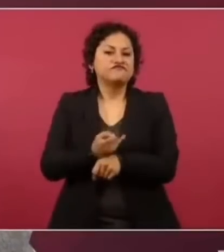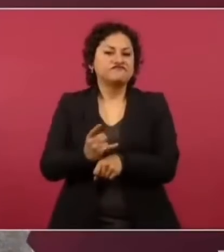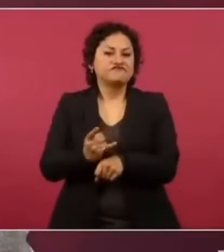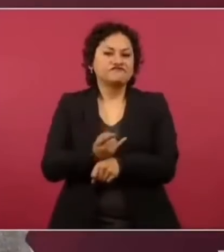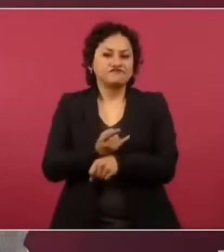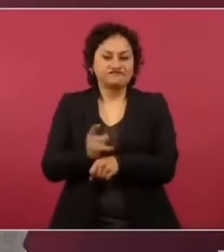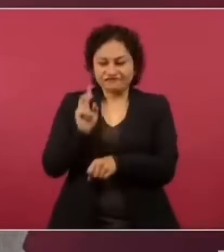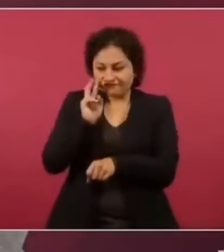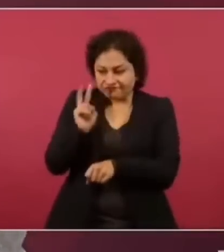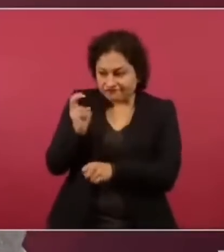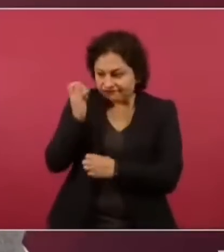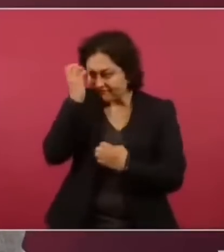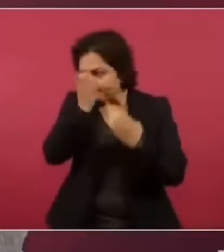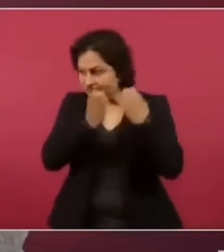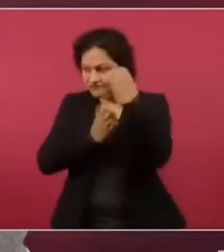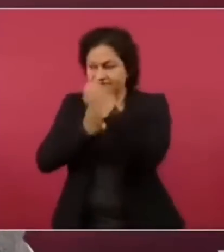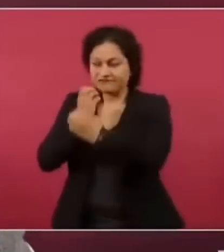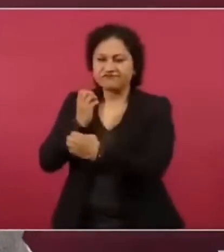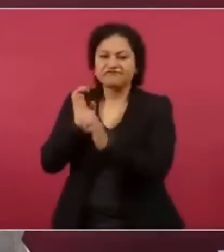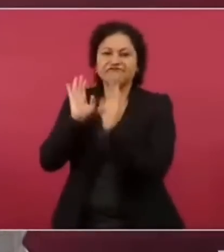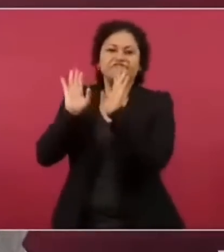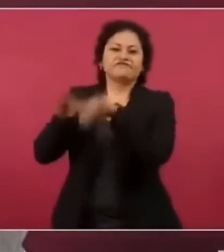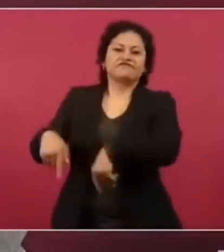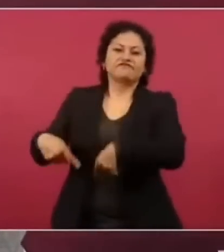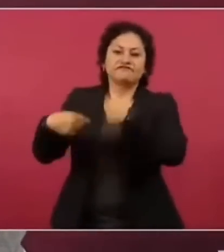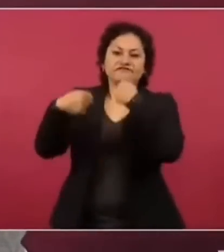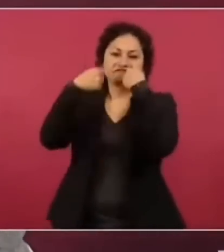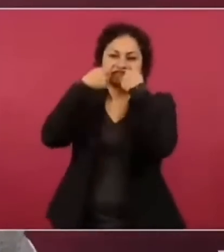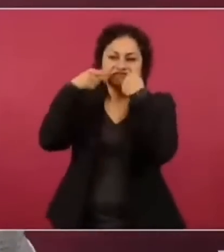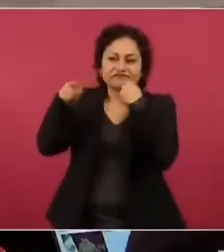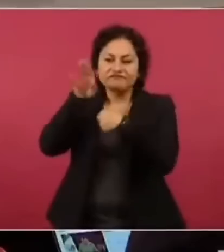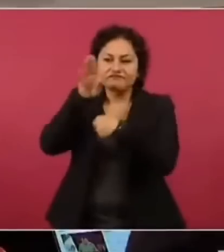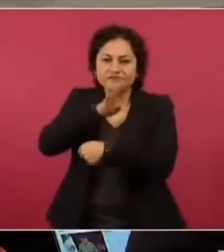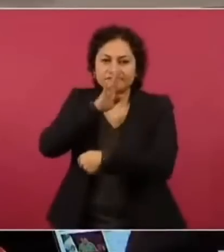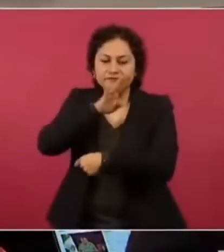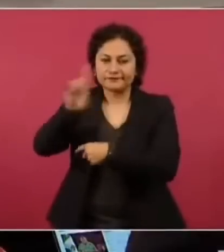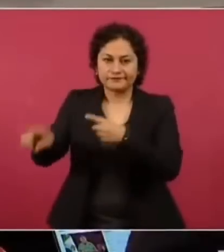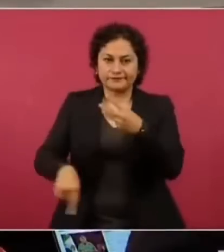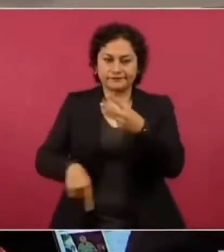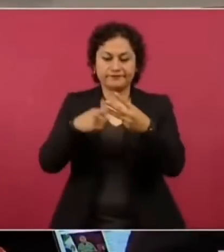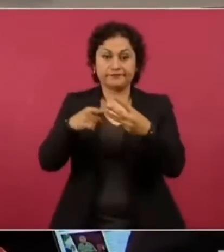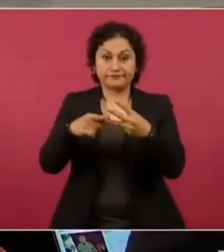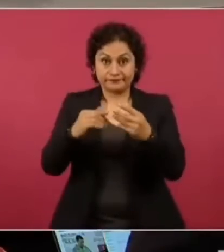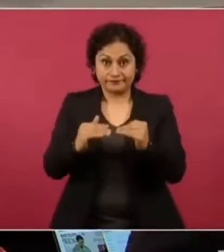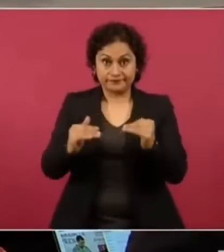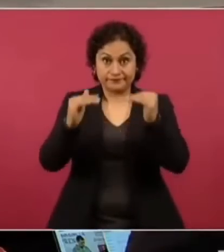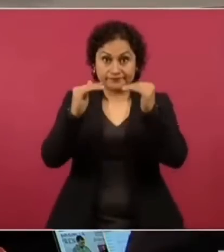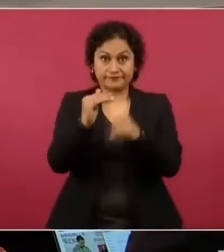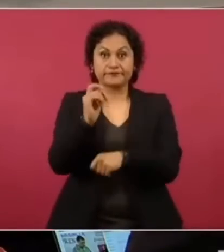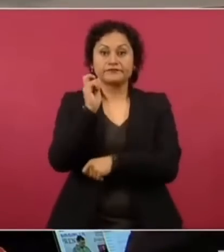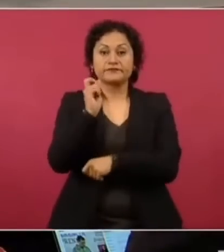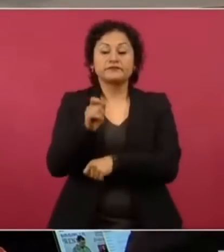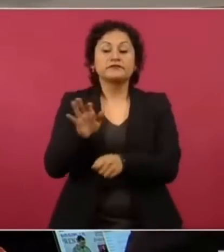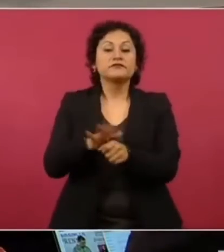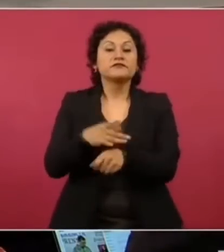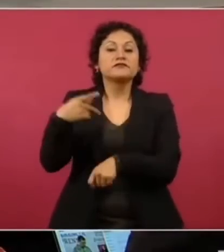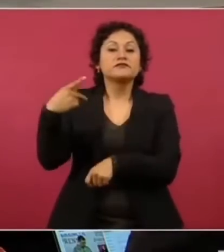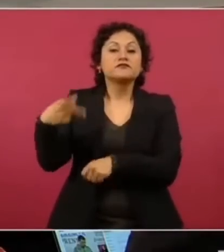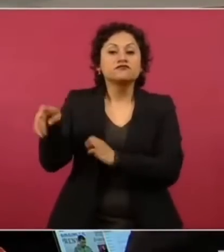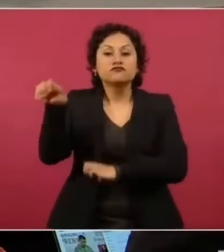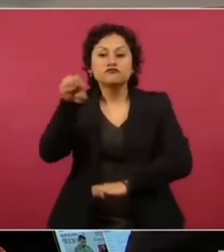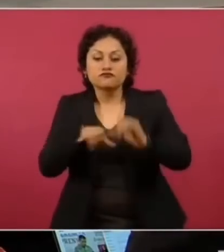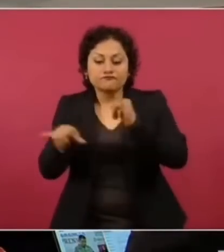e innegables irregularidades. Y el sótano 3, ya que se fabricó utilizando una sustancia